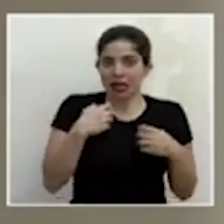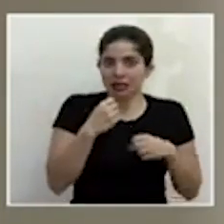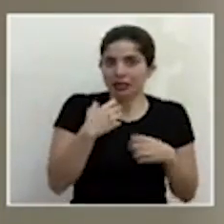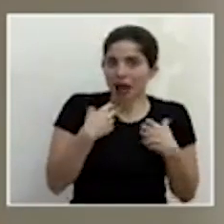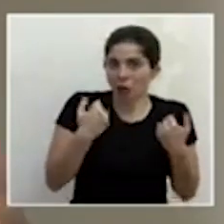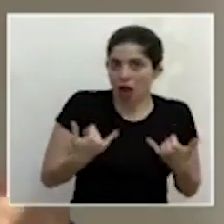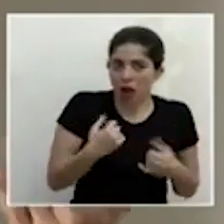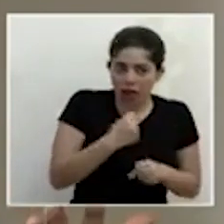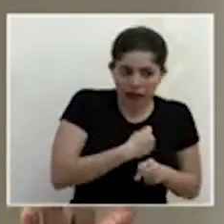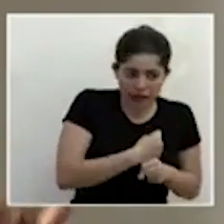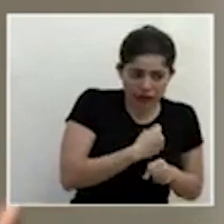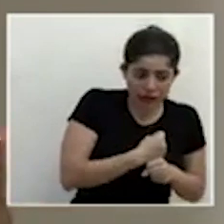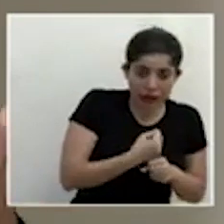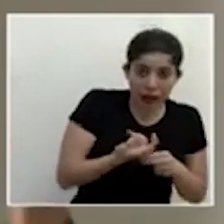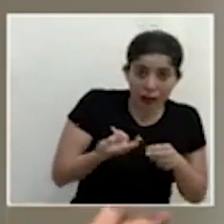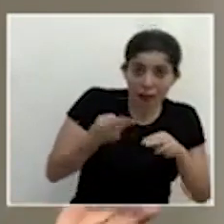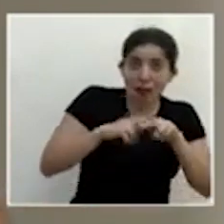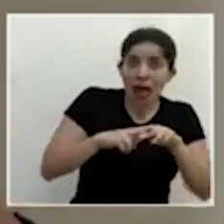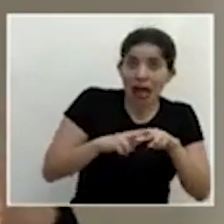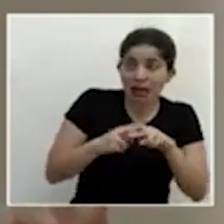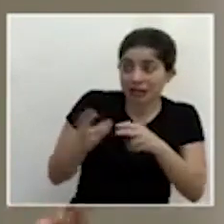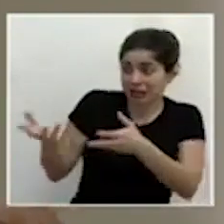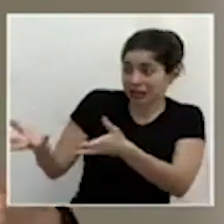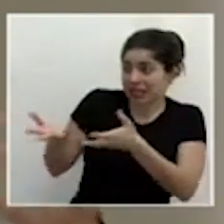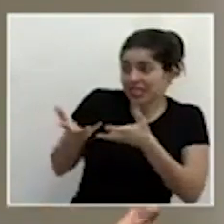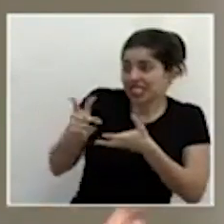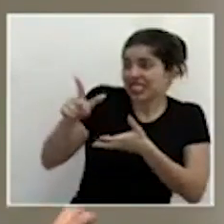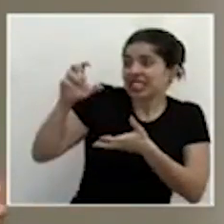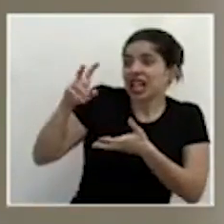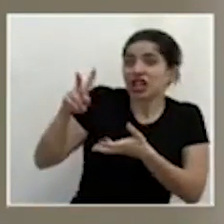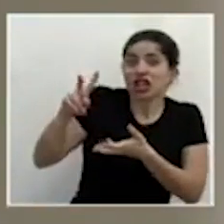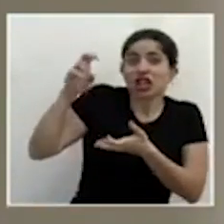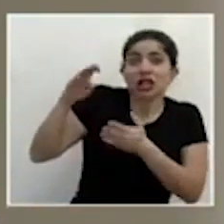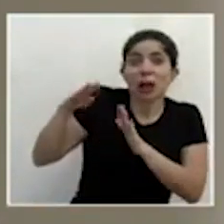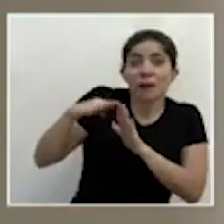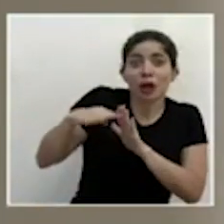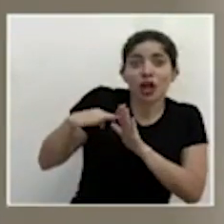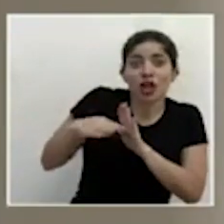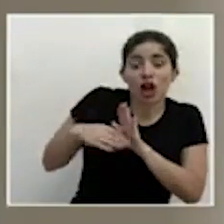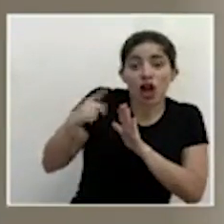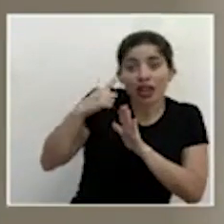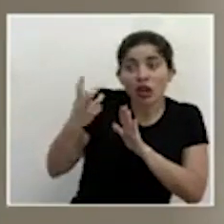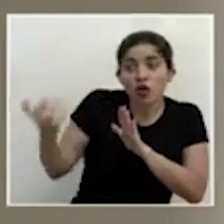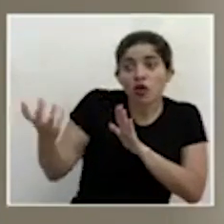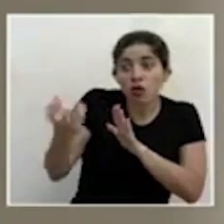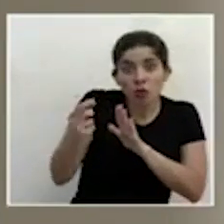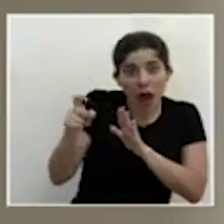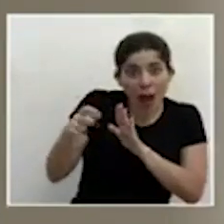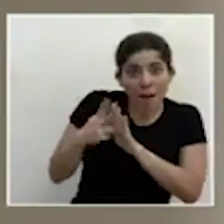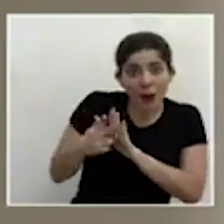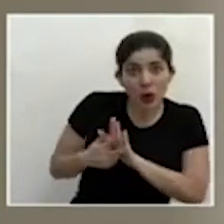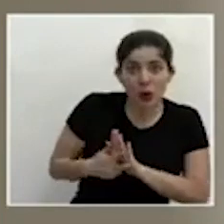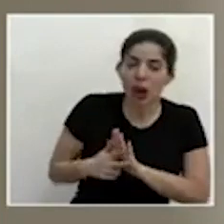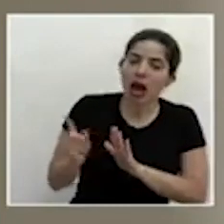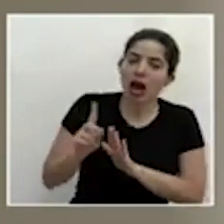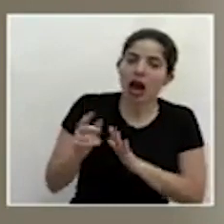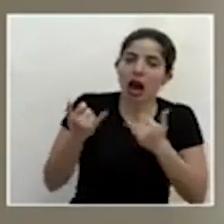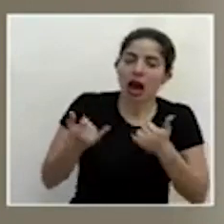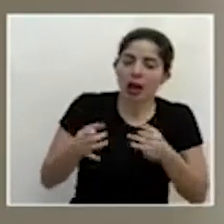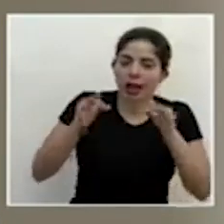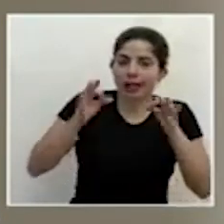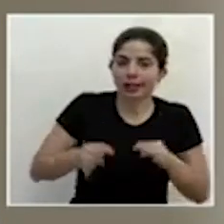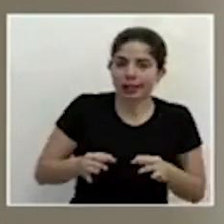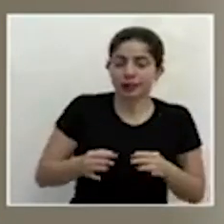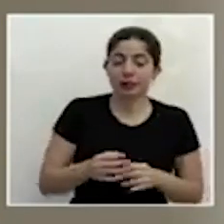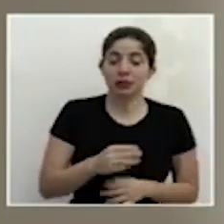que tenga además que revisar 100, 200 protocolos sectoriales para su aprobación. De manera que se determinó